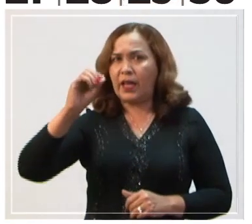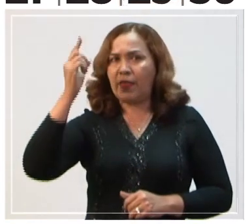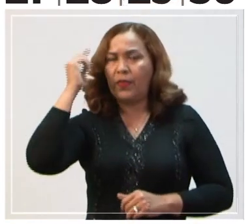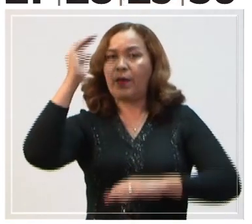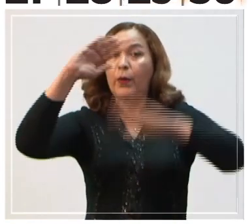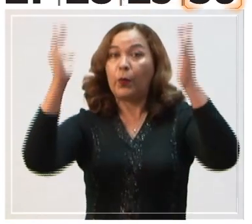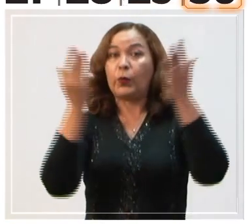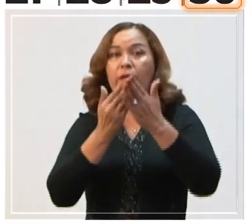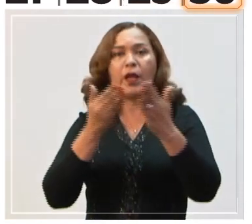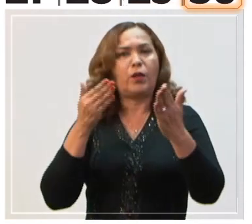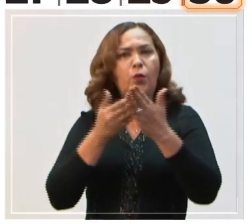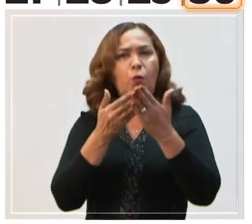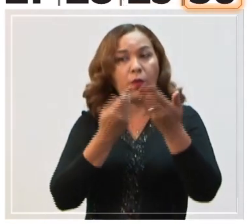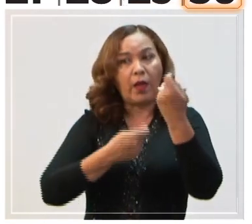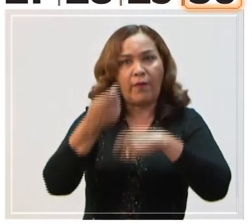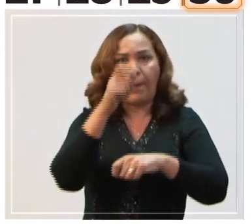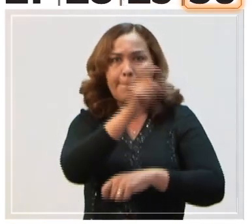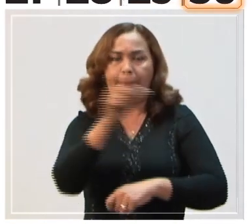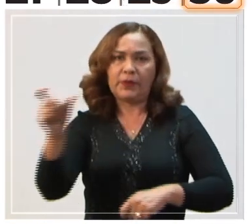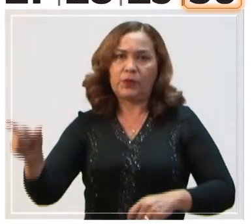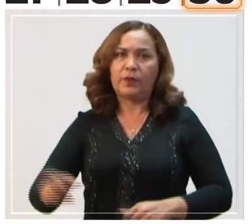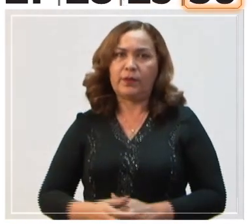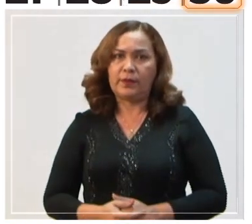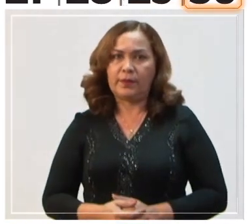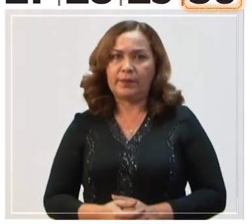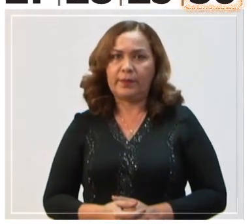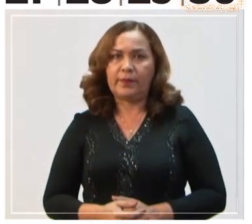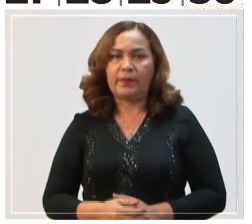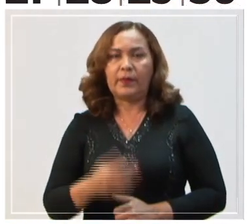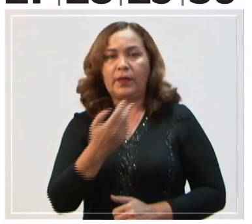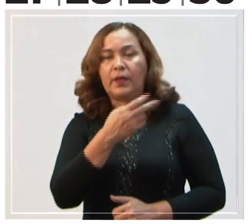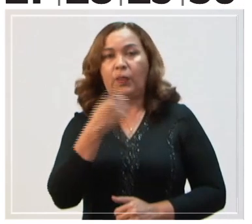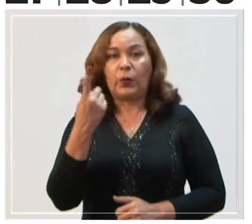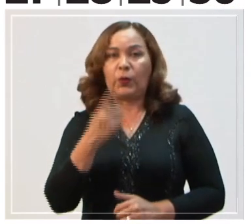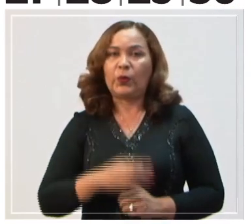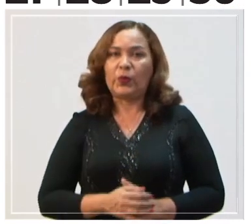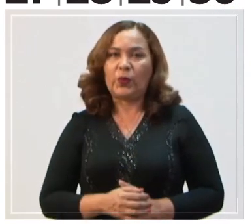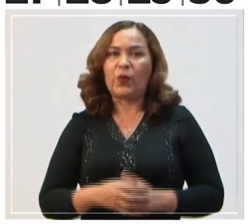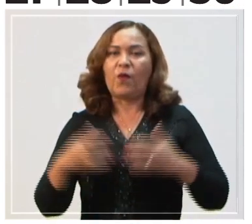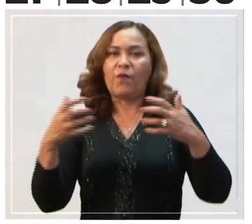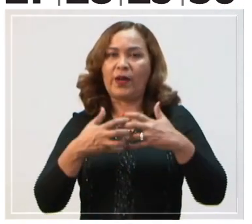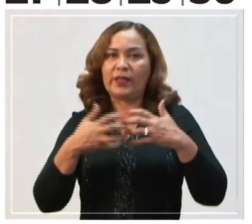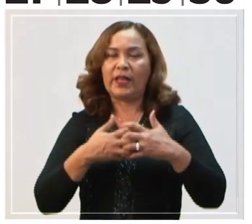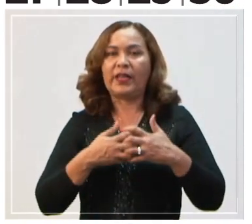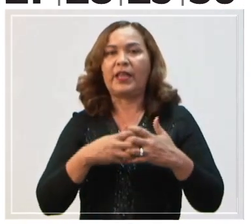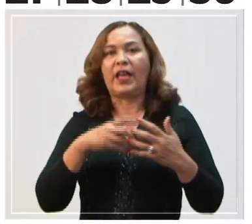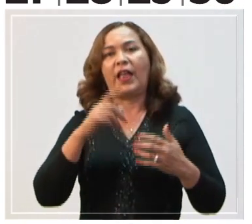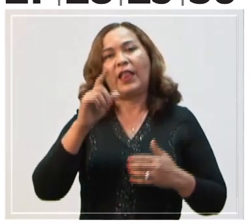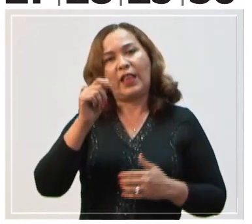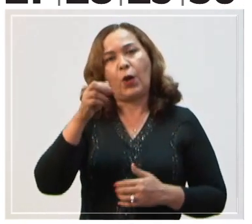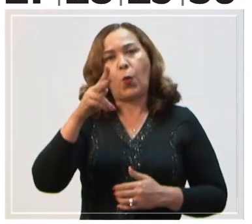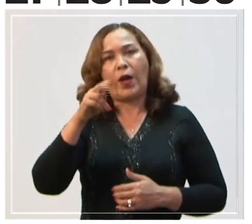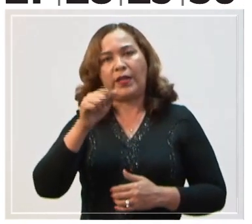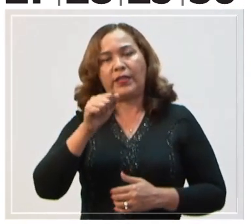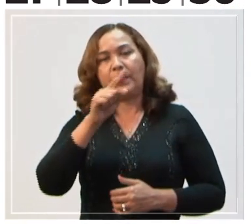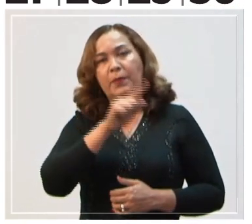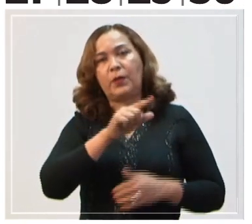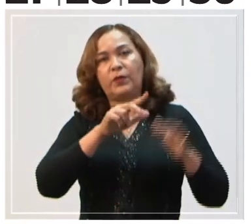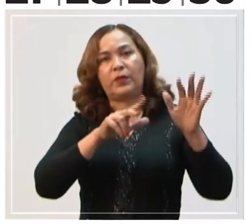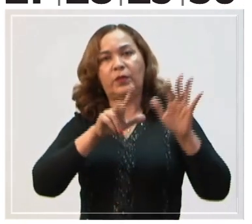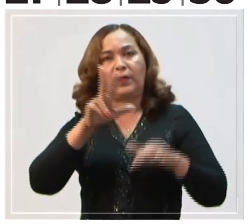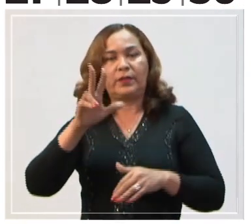contra la Trata de Personas. Día 31. Batalla de Dahuanes, 1813.